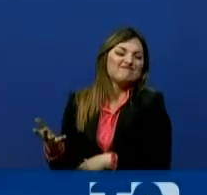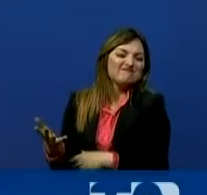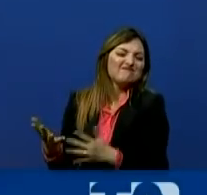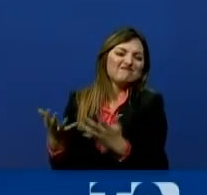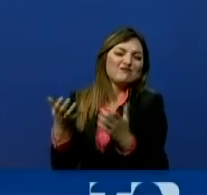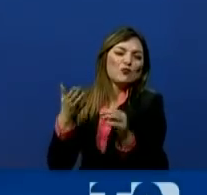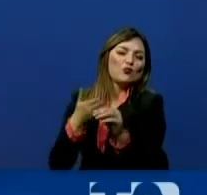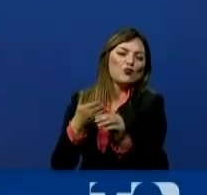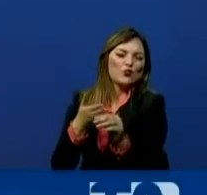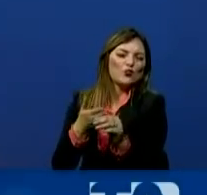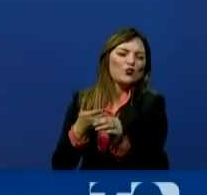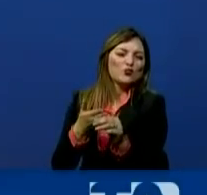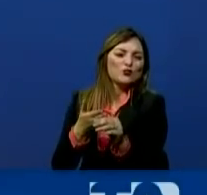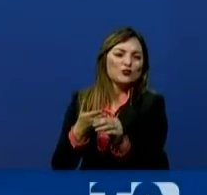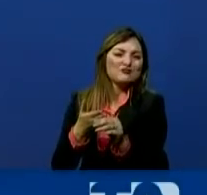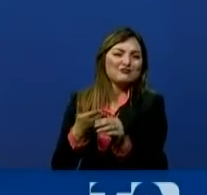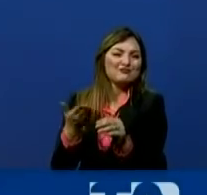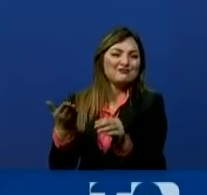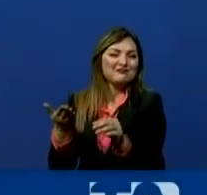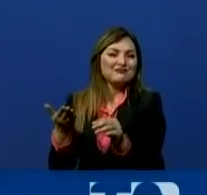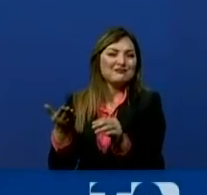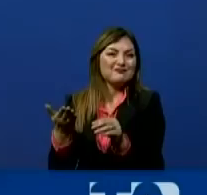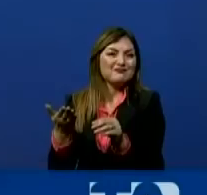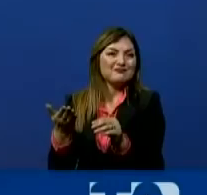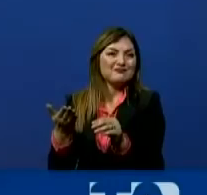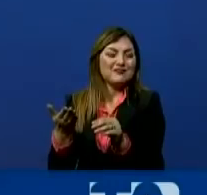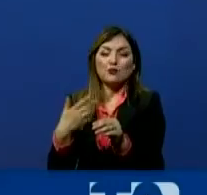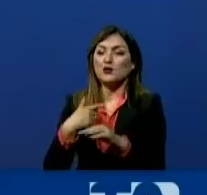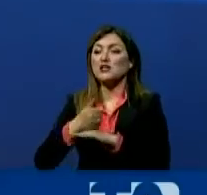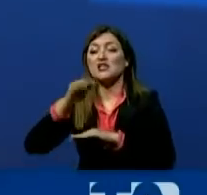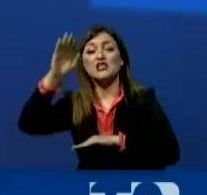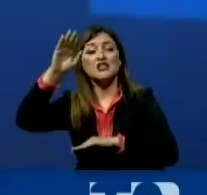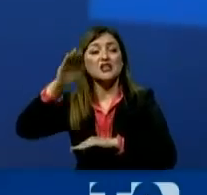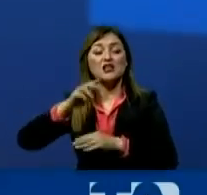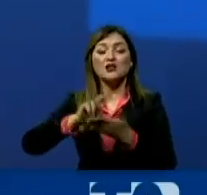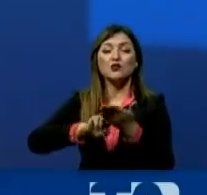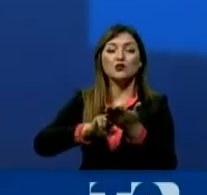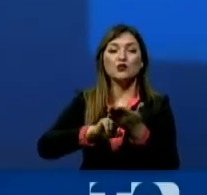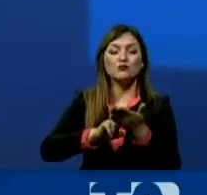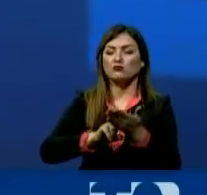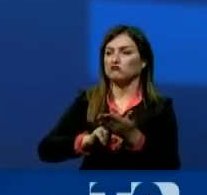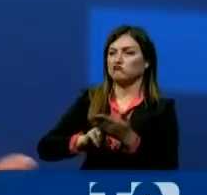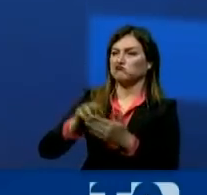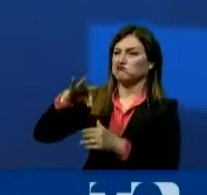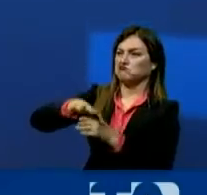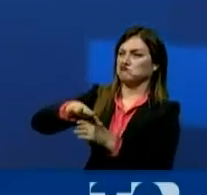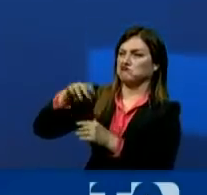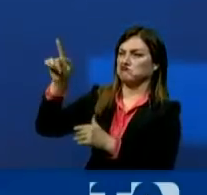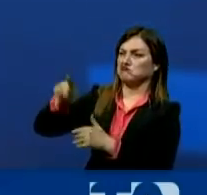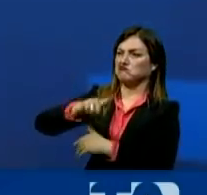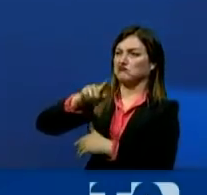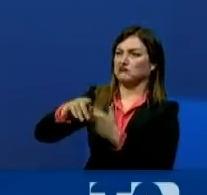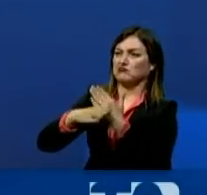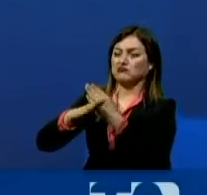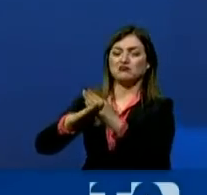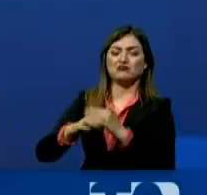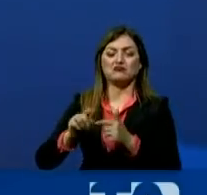que, dígame usted, no me dan el corum. No dan el corum para las sesiones, tampoco